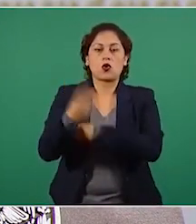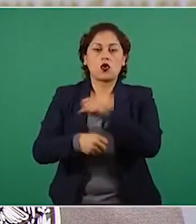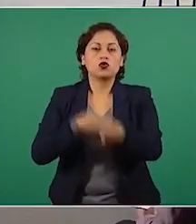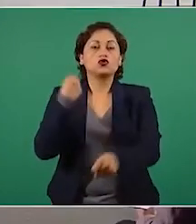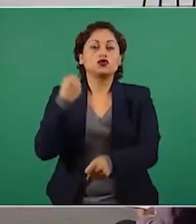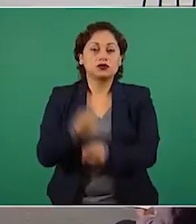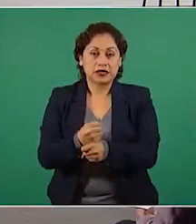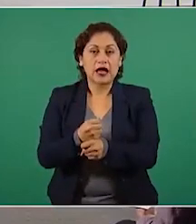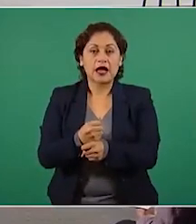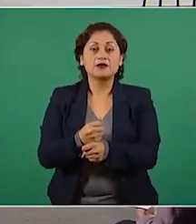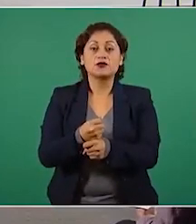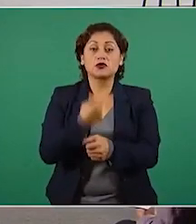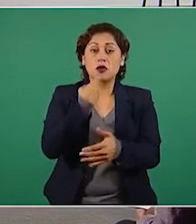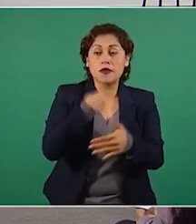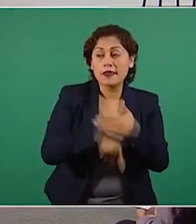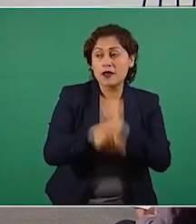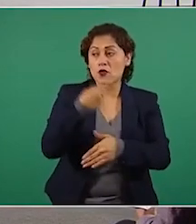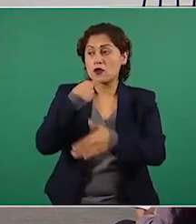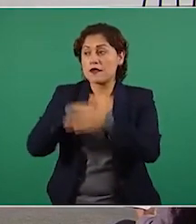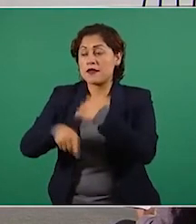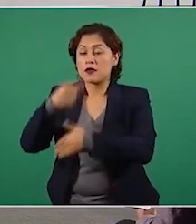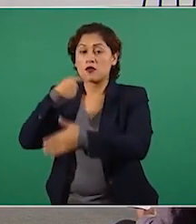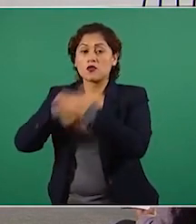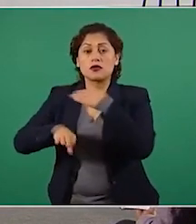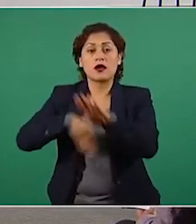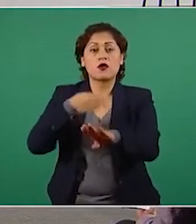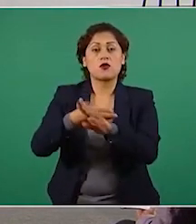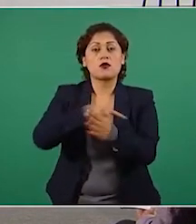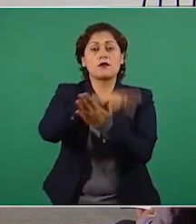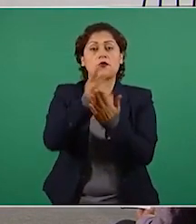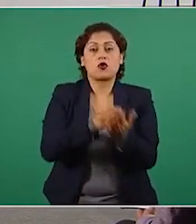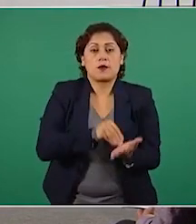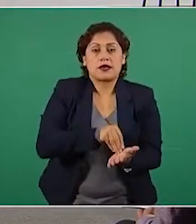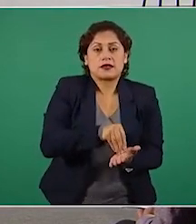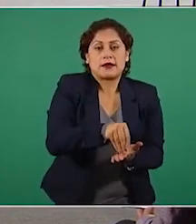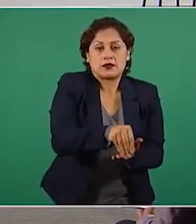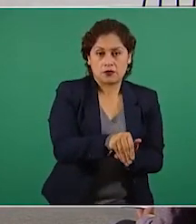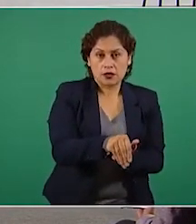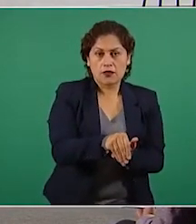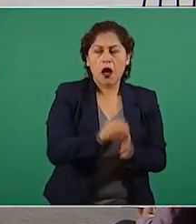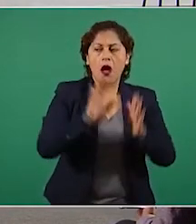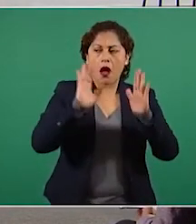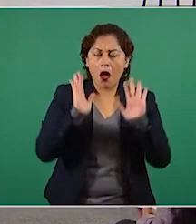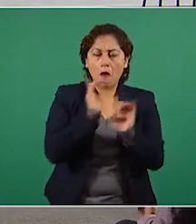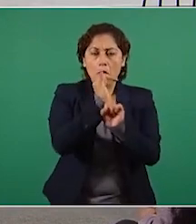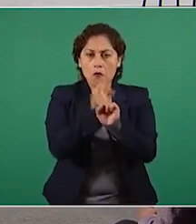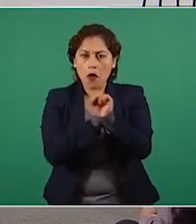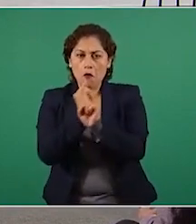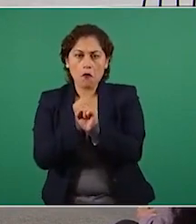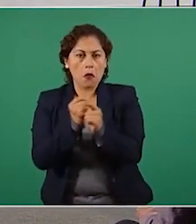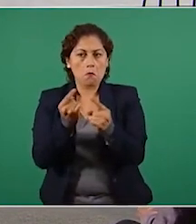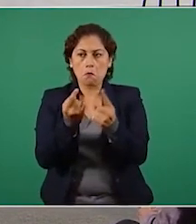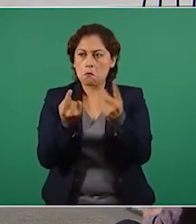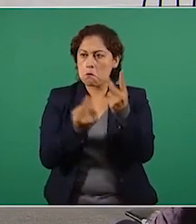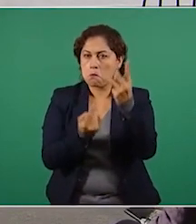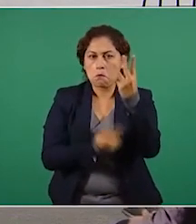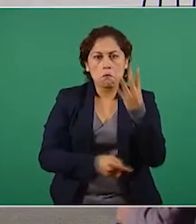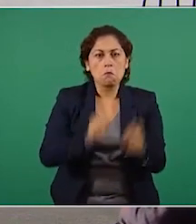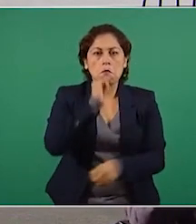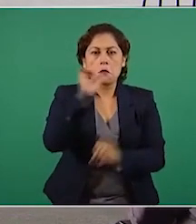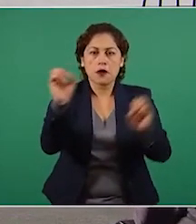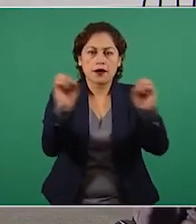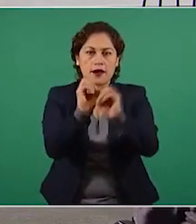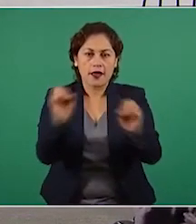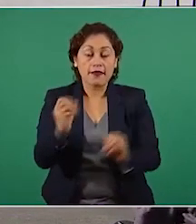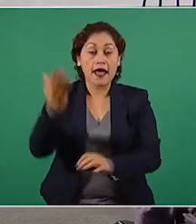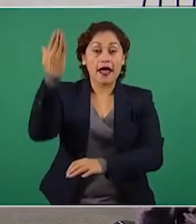supuestas denuncias en contra del programa Sembrando Vida, pero ninguna ha sido probada. Incluso se acusó al programa